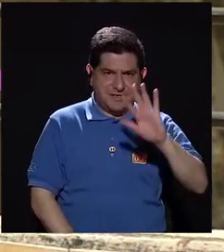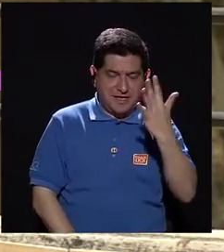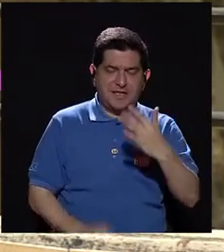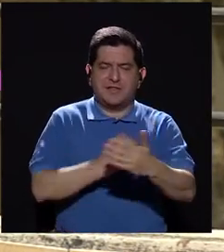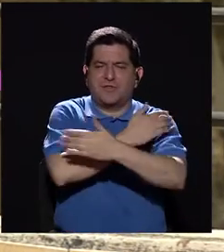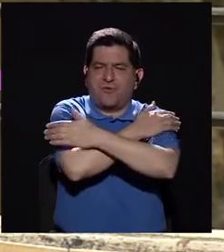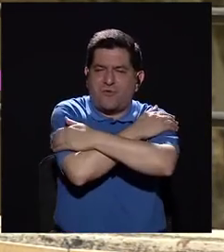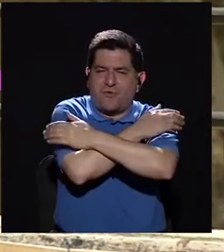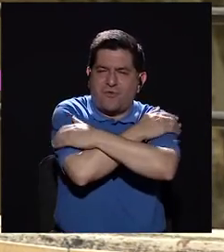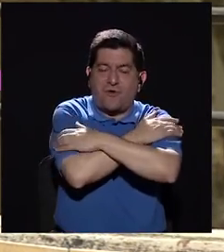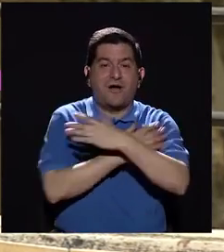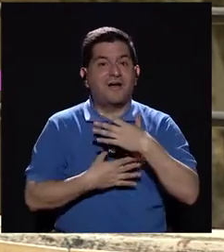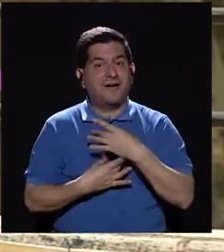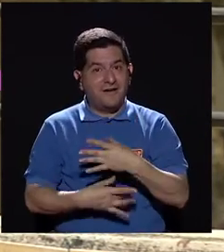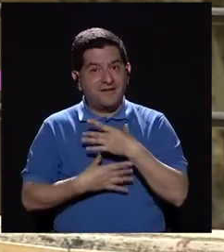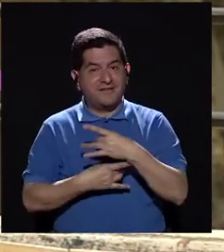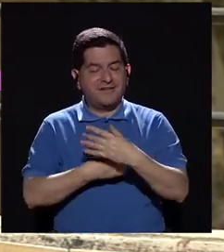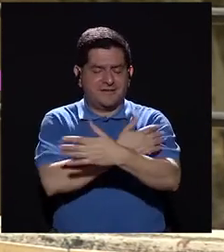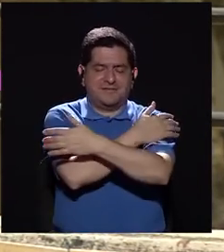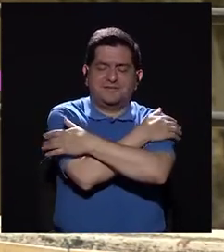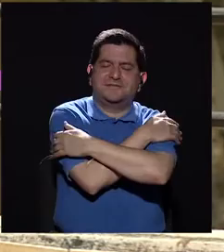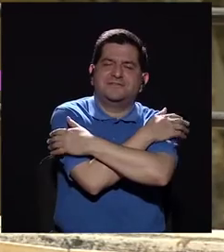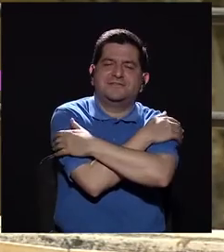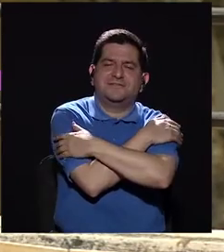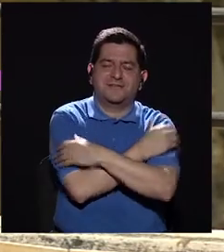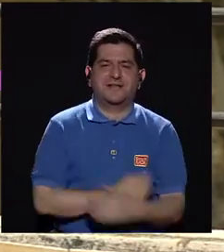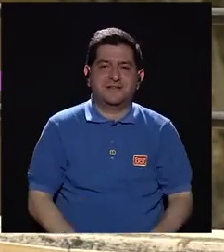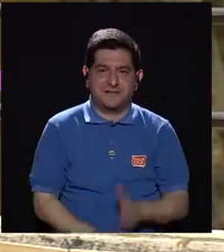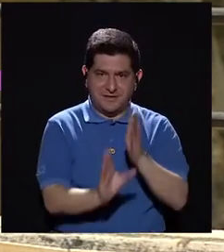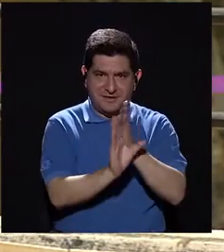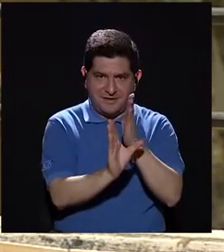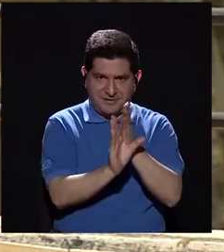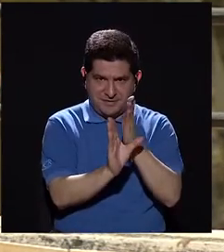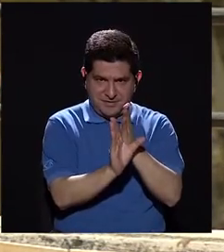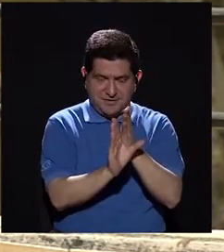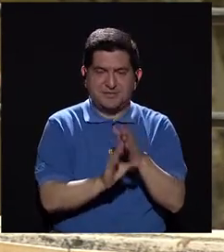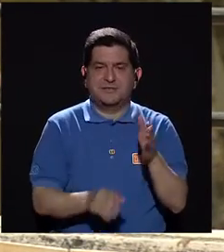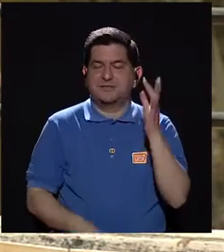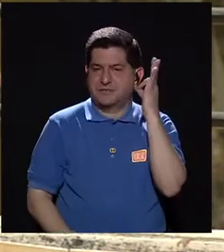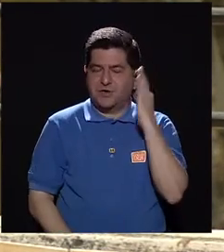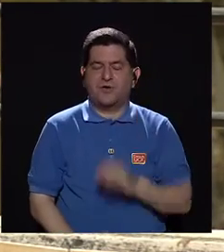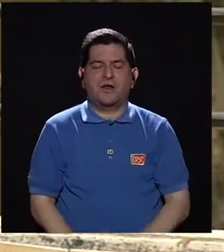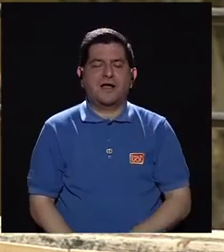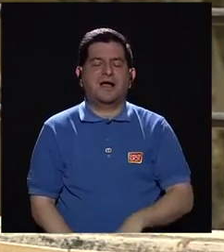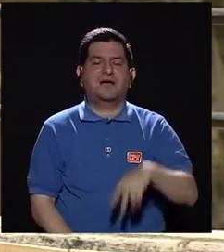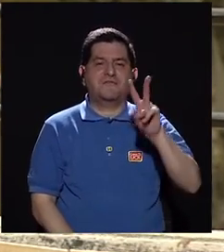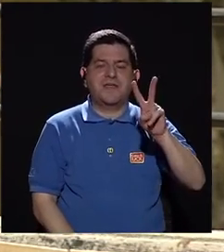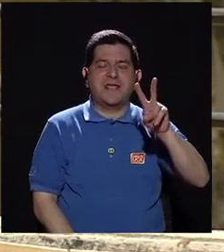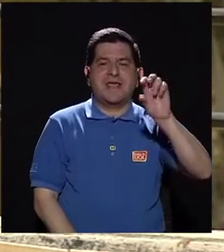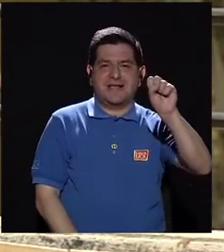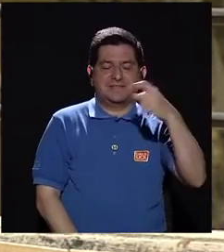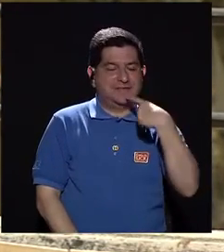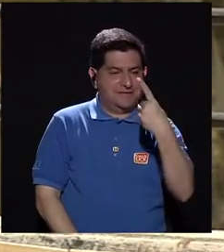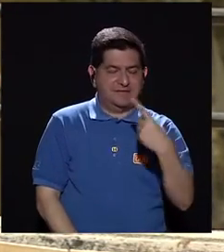5, los abrazos. Vean qué interesante lo que genera un abrazo. Según la psicóloga Virginia Satir,